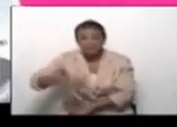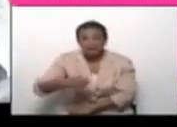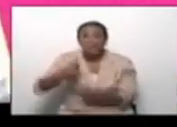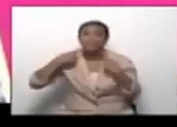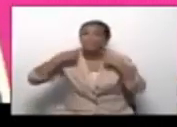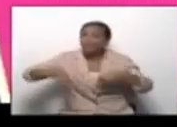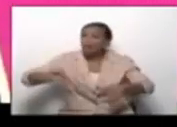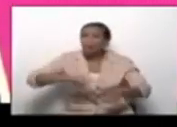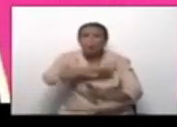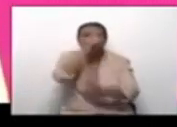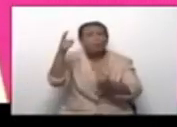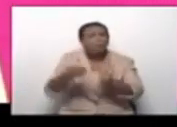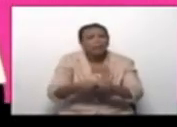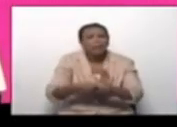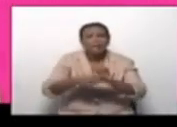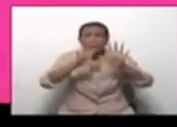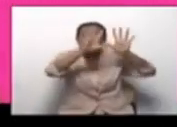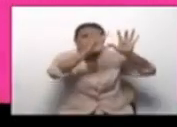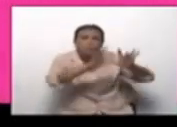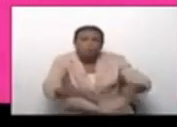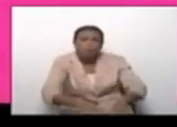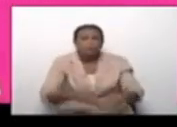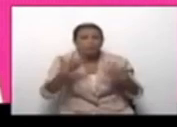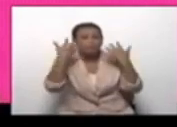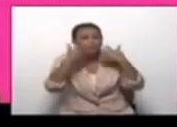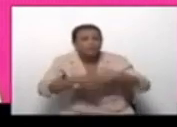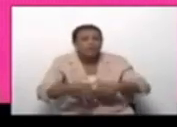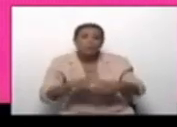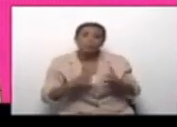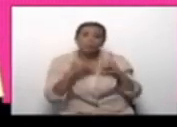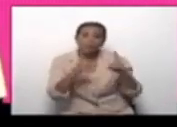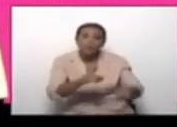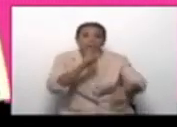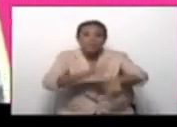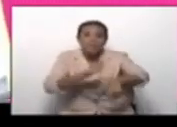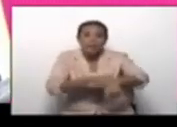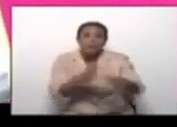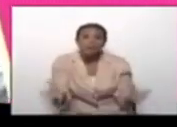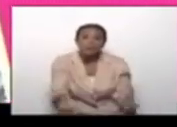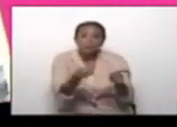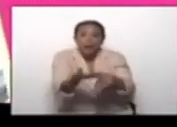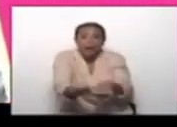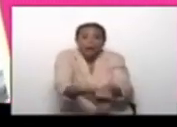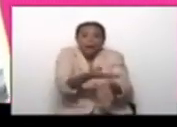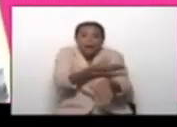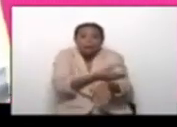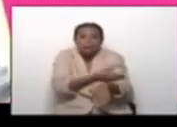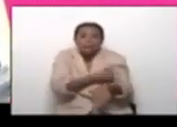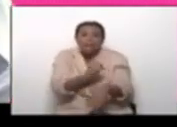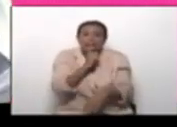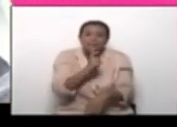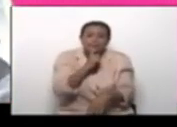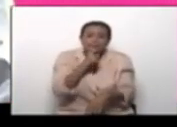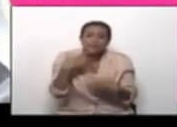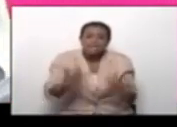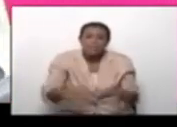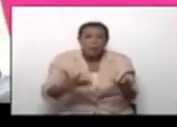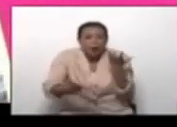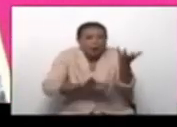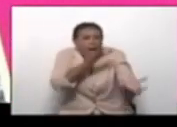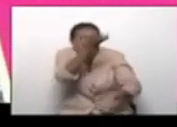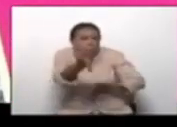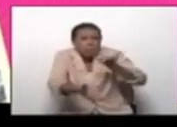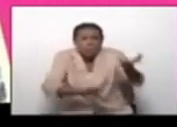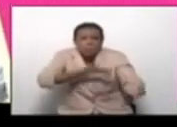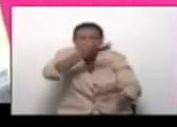perdiéramos todo el glaciar. Creo que es una decisión a tiempo para retroceder en el calentamiento que ha